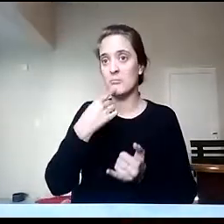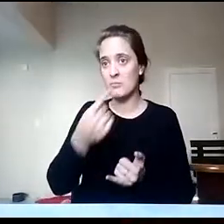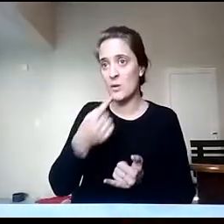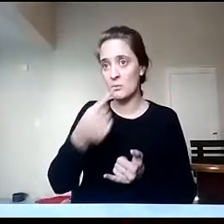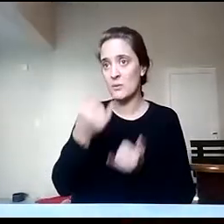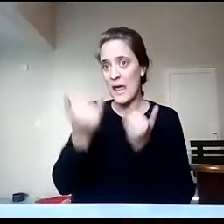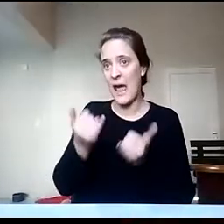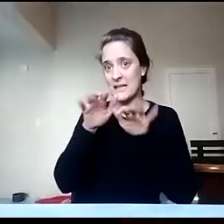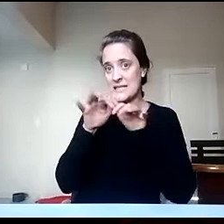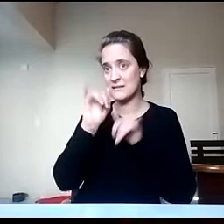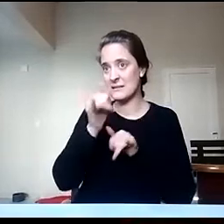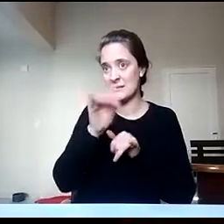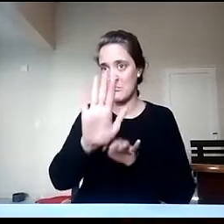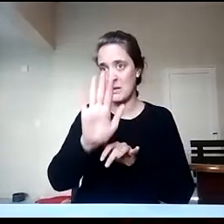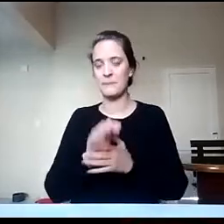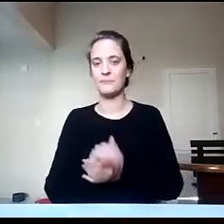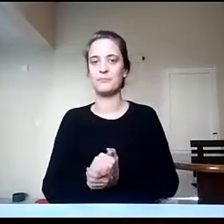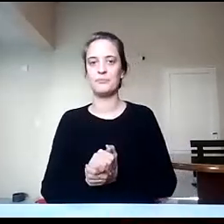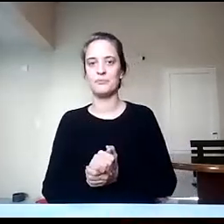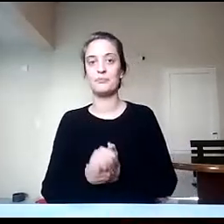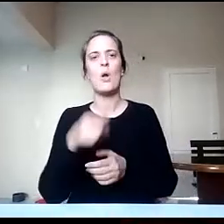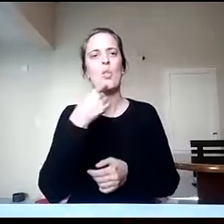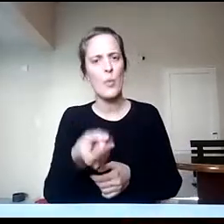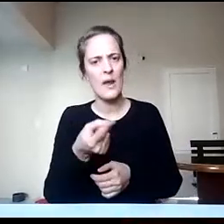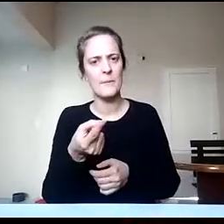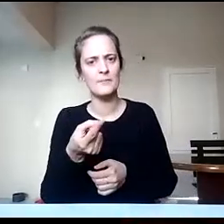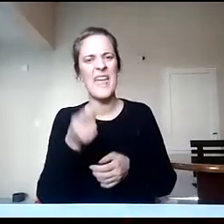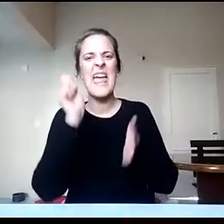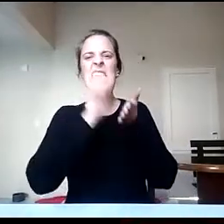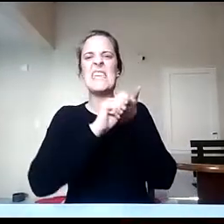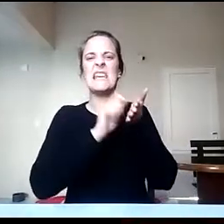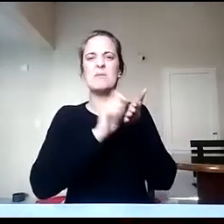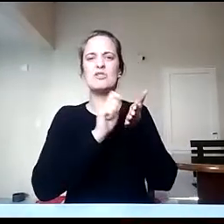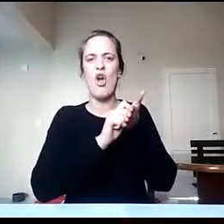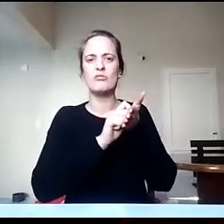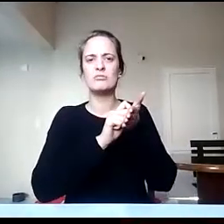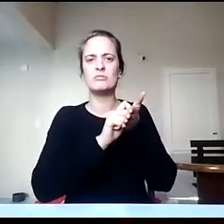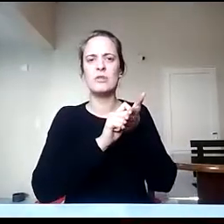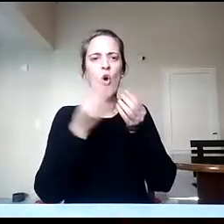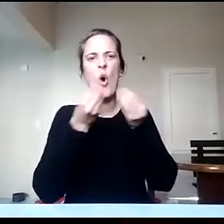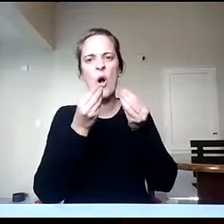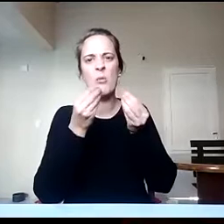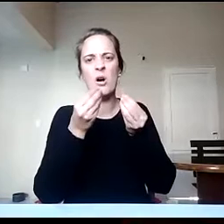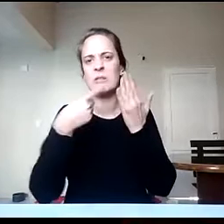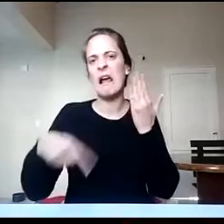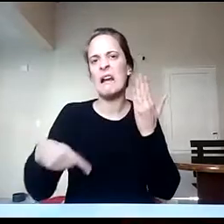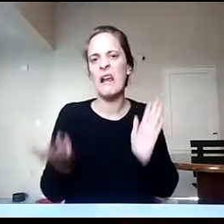Bien, una de las preguntas que envían es ¿cómo se realiza la inscripción en la carrera? Bueno, seguramente,